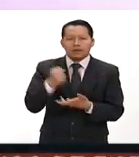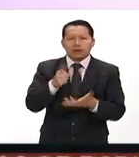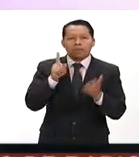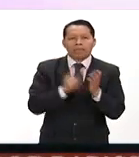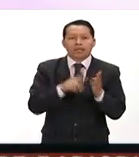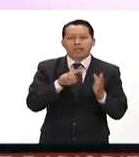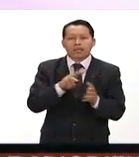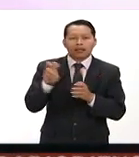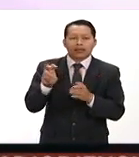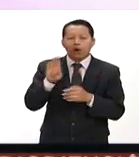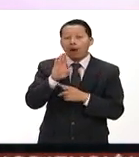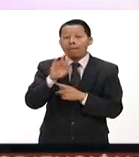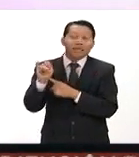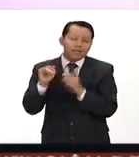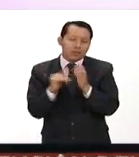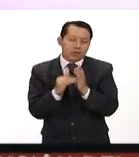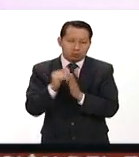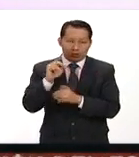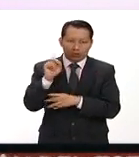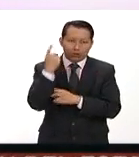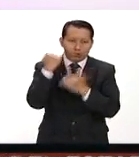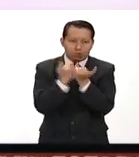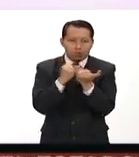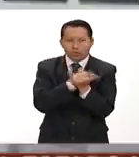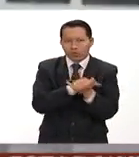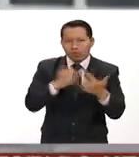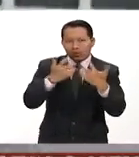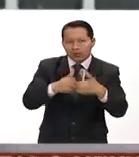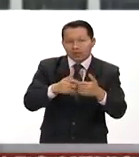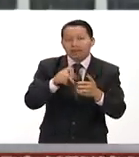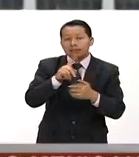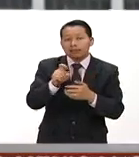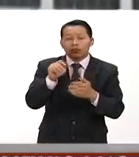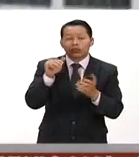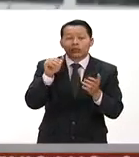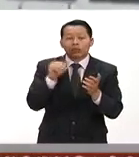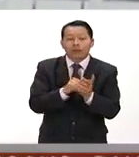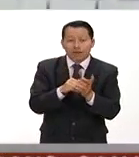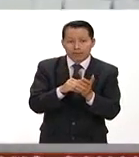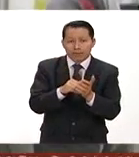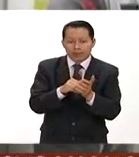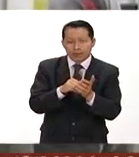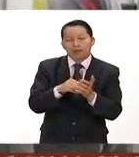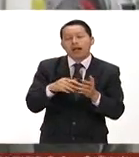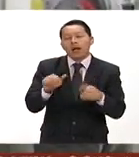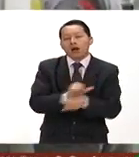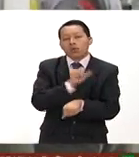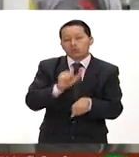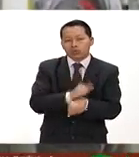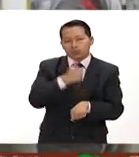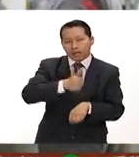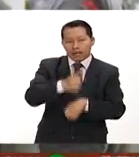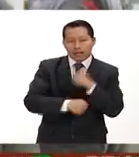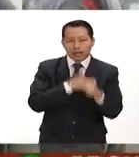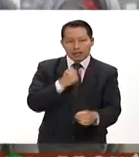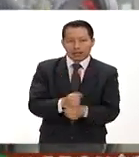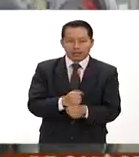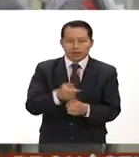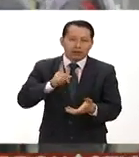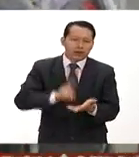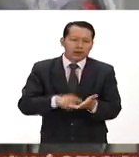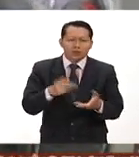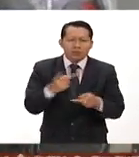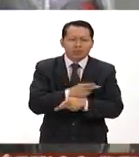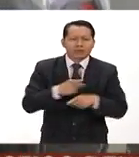.300 millones de dólares y tendrá una capacidad de producción de 150 mil vehículos cada año En este complejo que